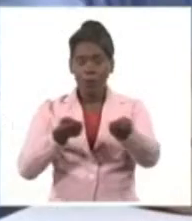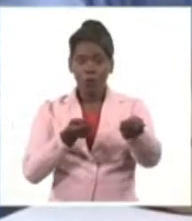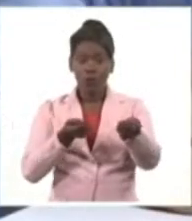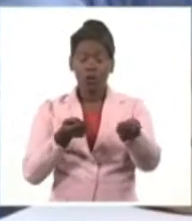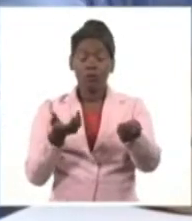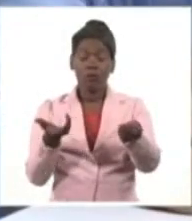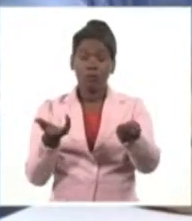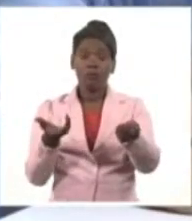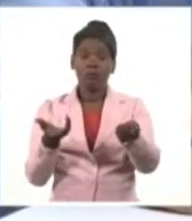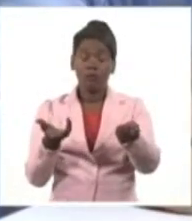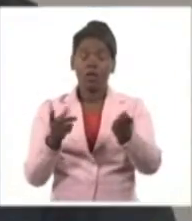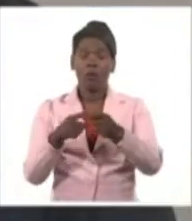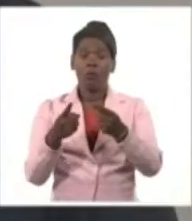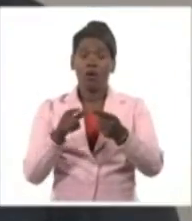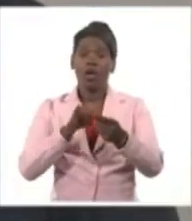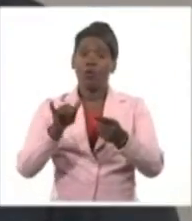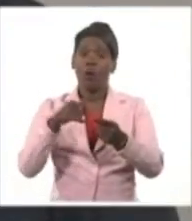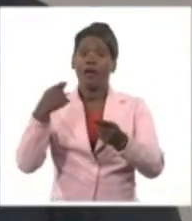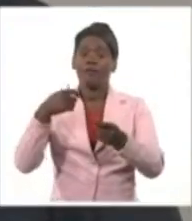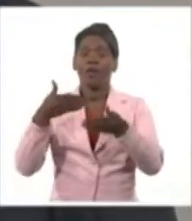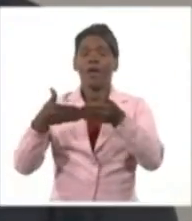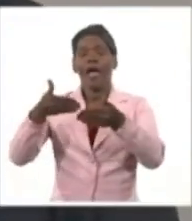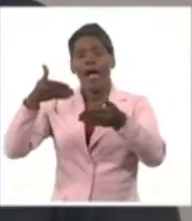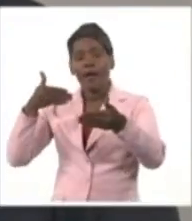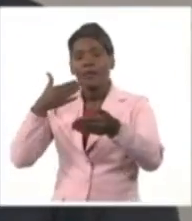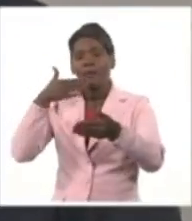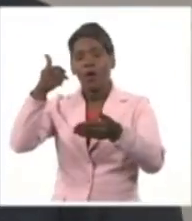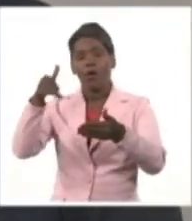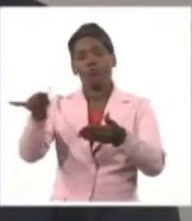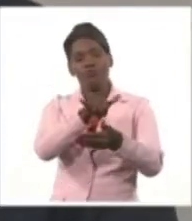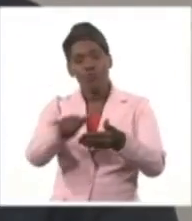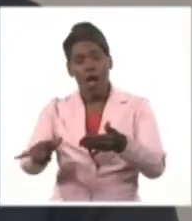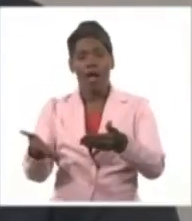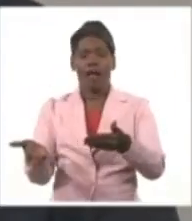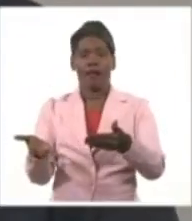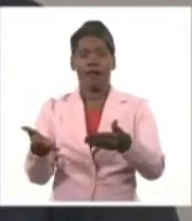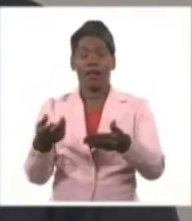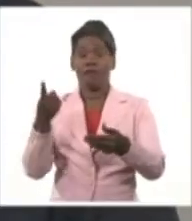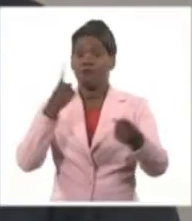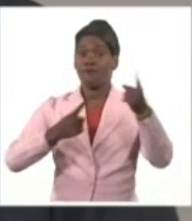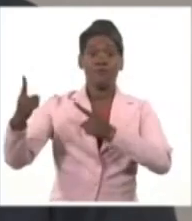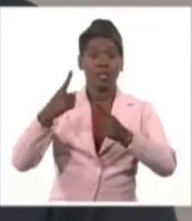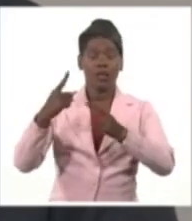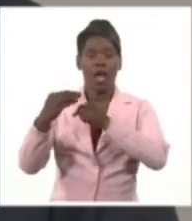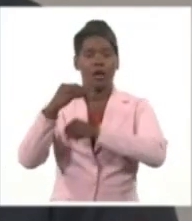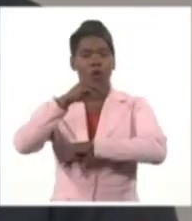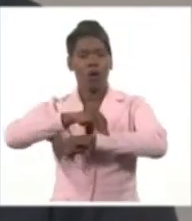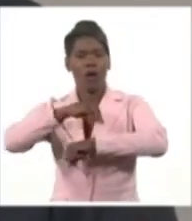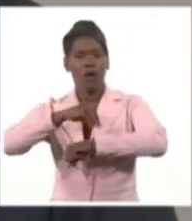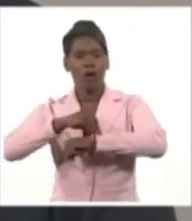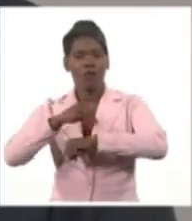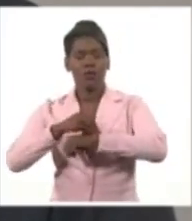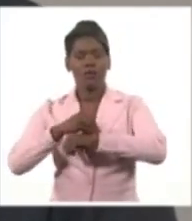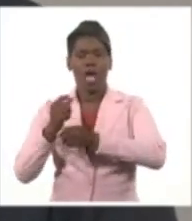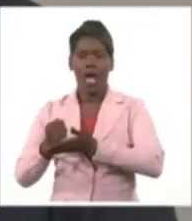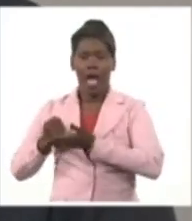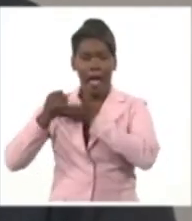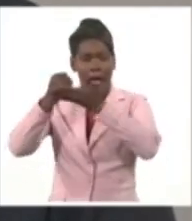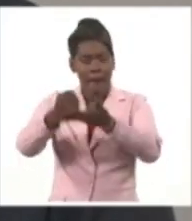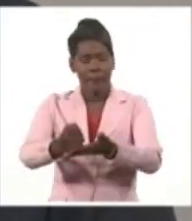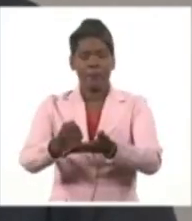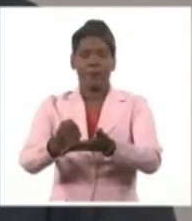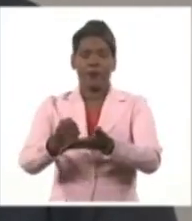experiencias adquiridas anteriormente, para poder reforzar y sobre todo lo asociado al control